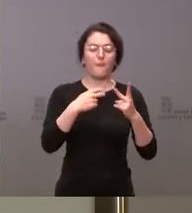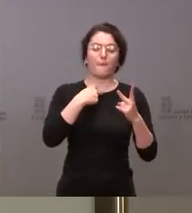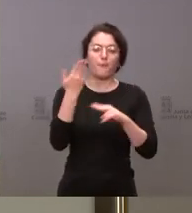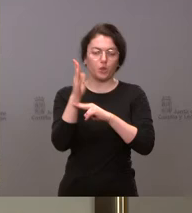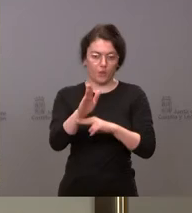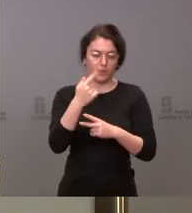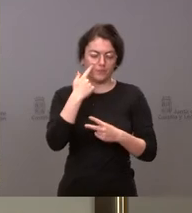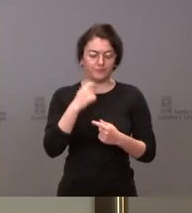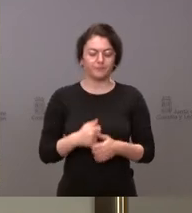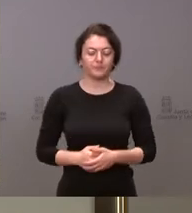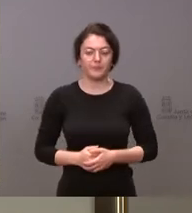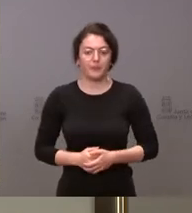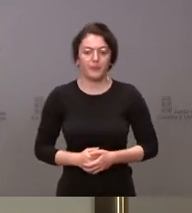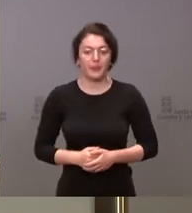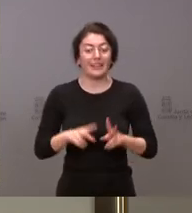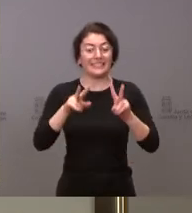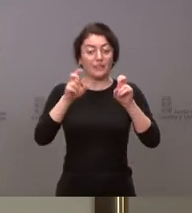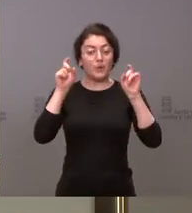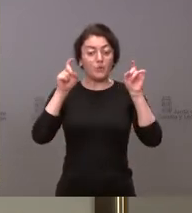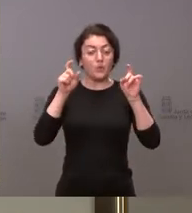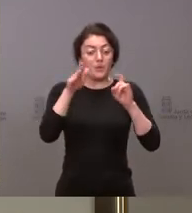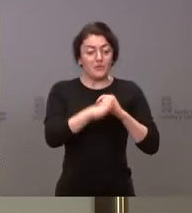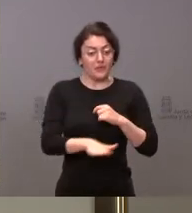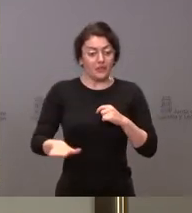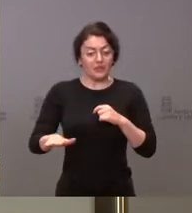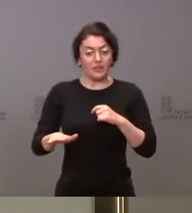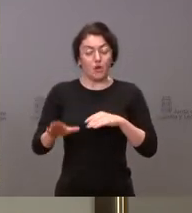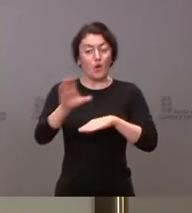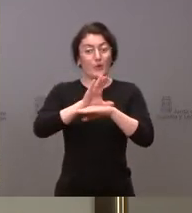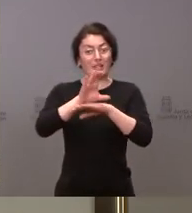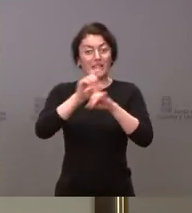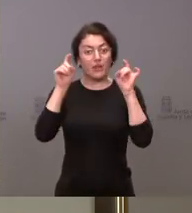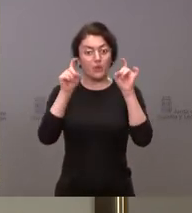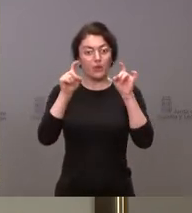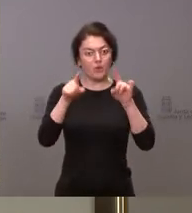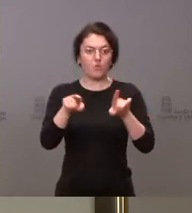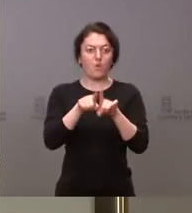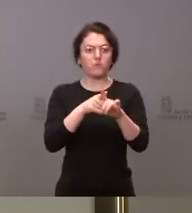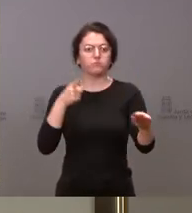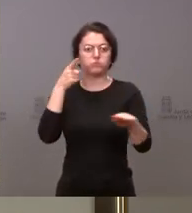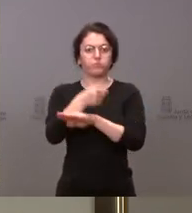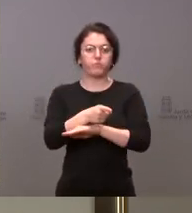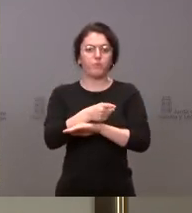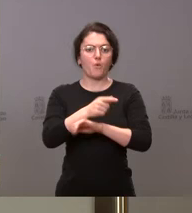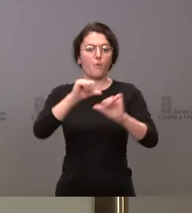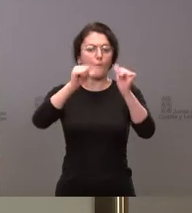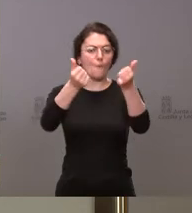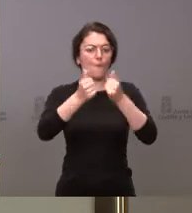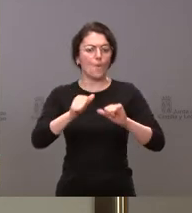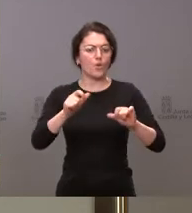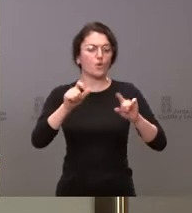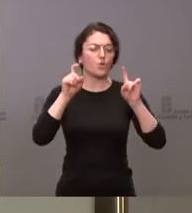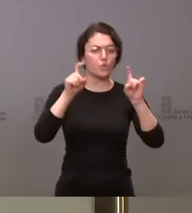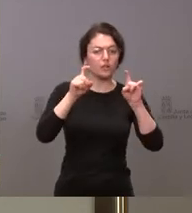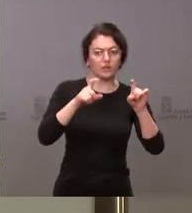En relación al tema de la educación infantil, la Consejería de Educación va a imponer un modelo educativo, unas directrices, digamos,